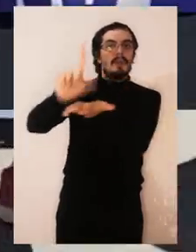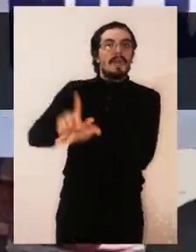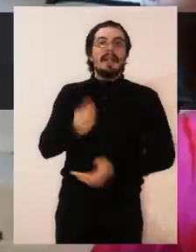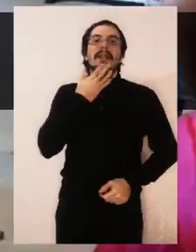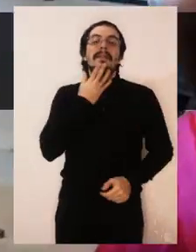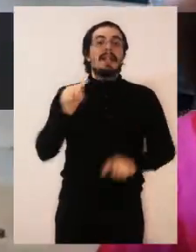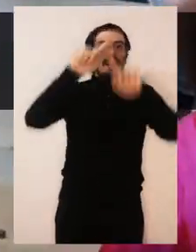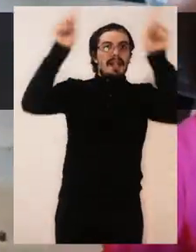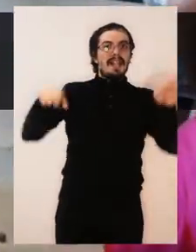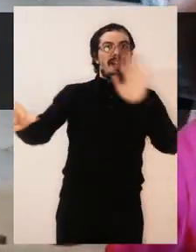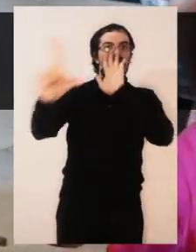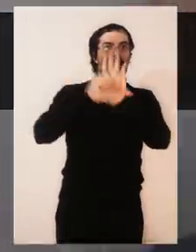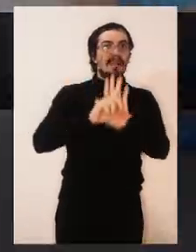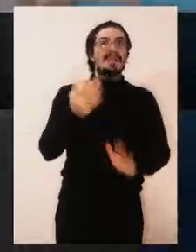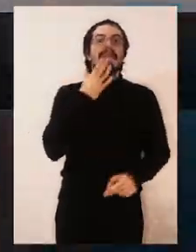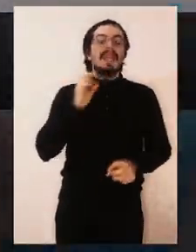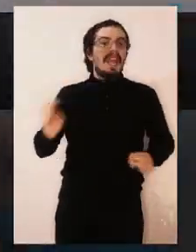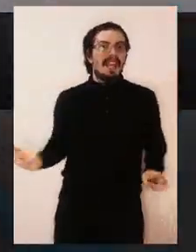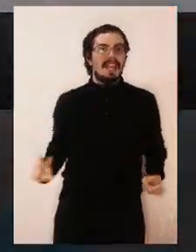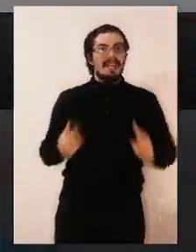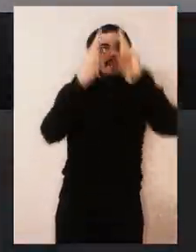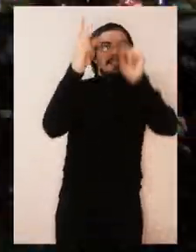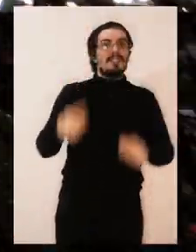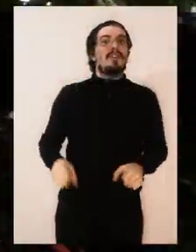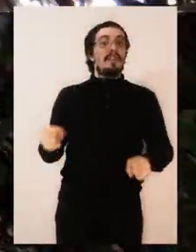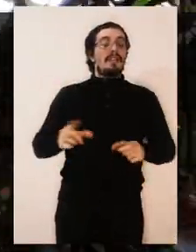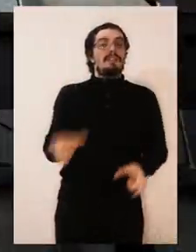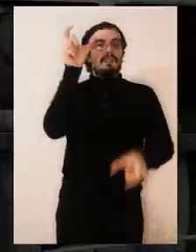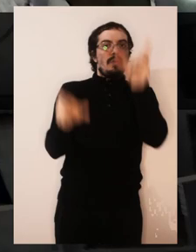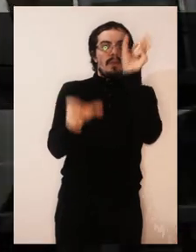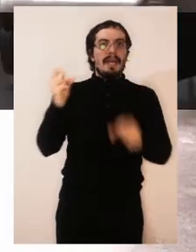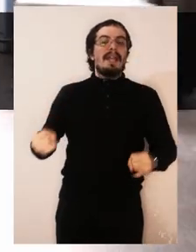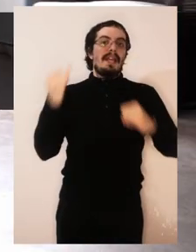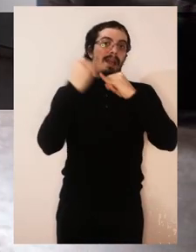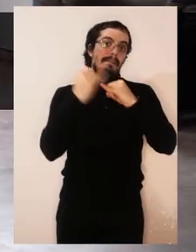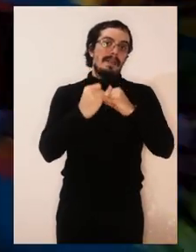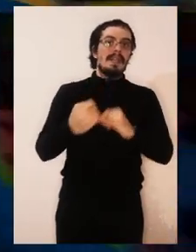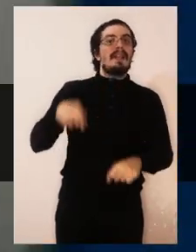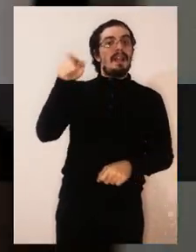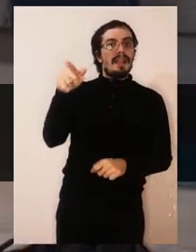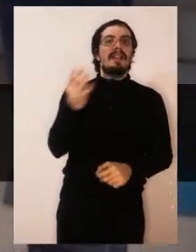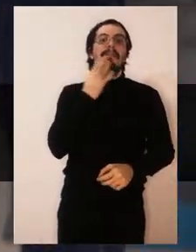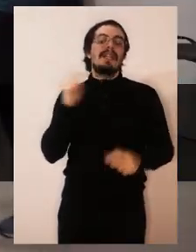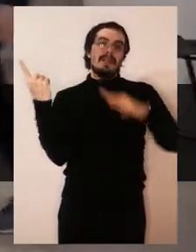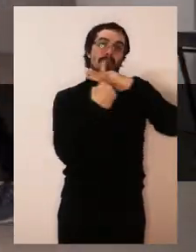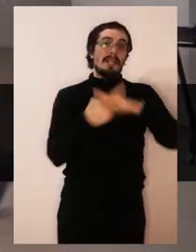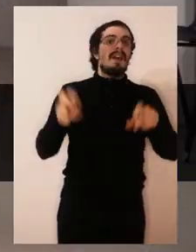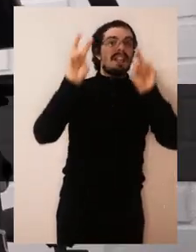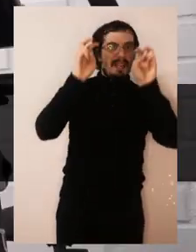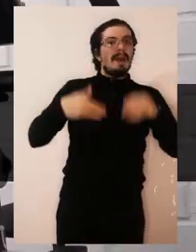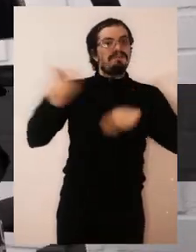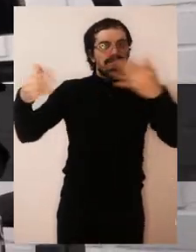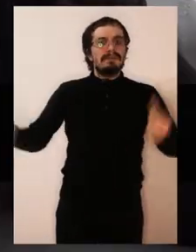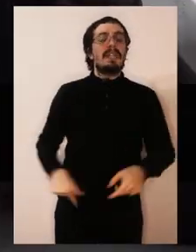legal y la creación de ciudades amigables e inclusivas, entre otros muchos temas. El Instituto de